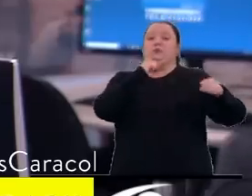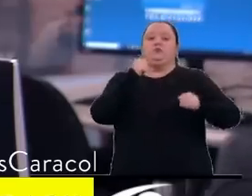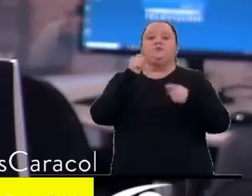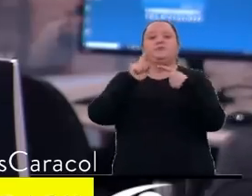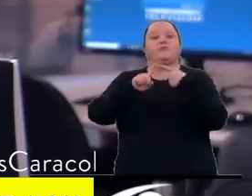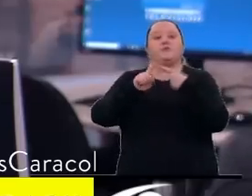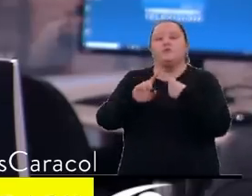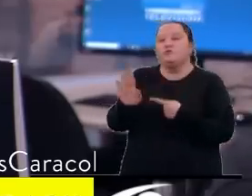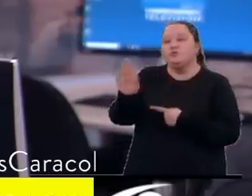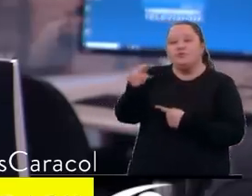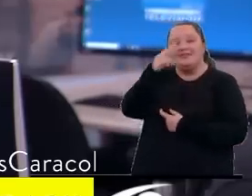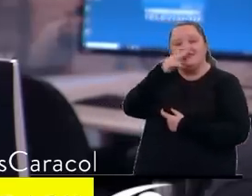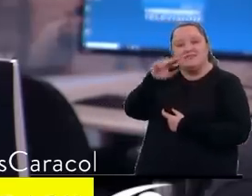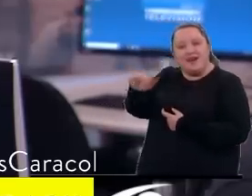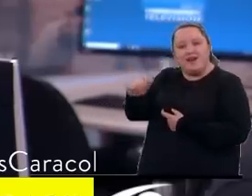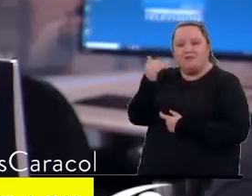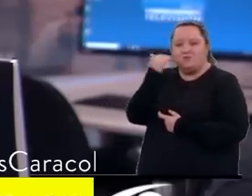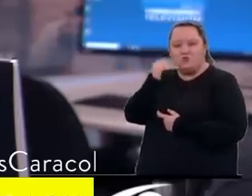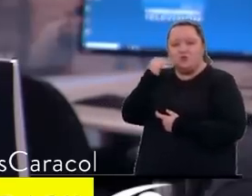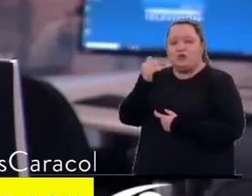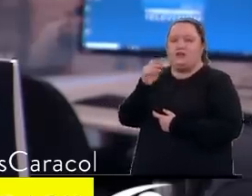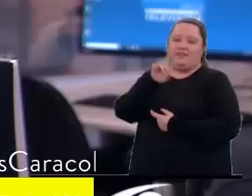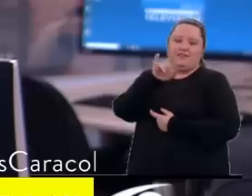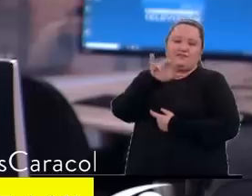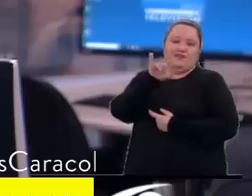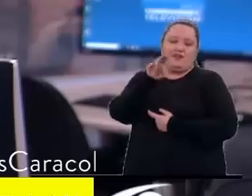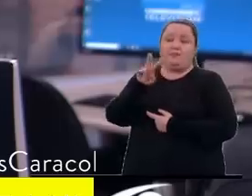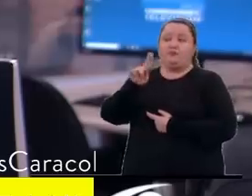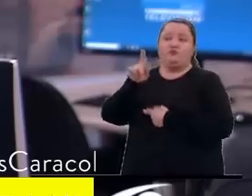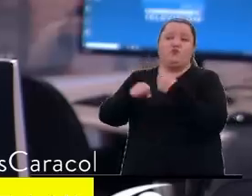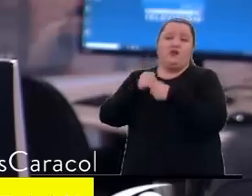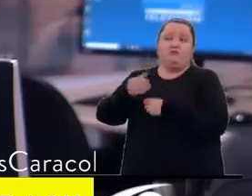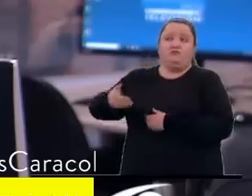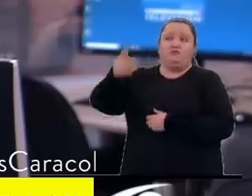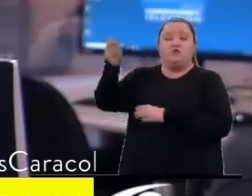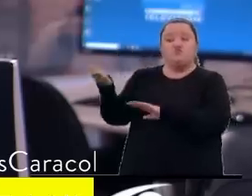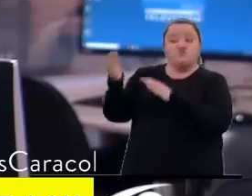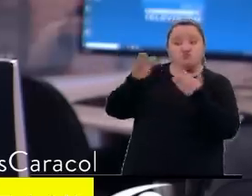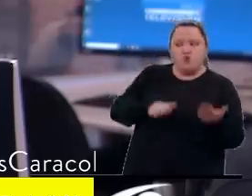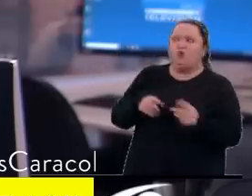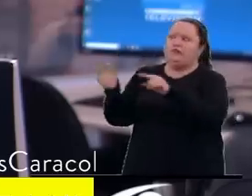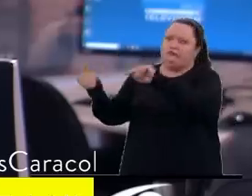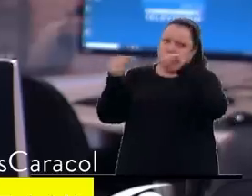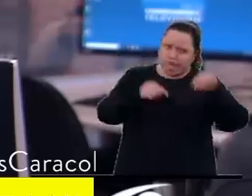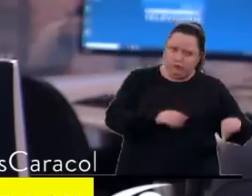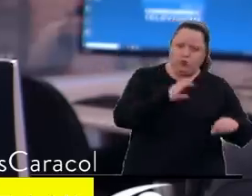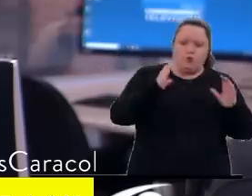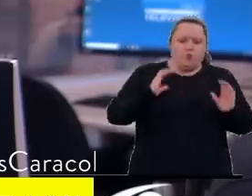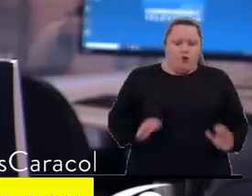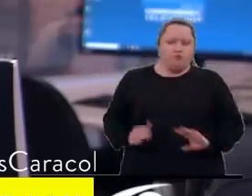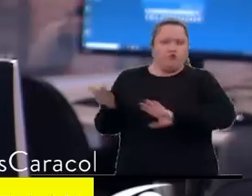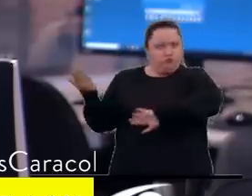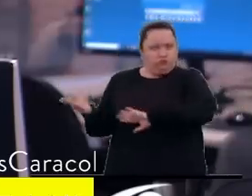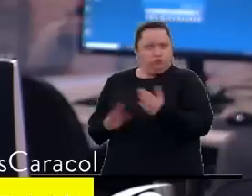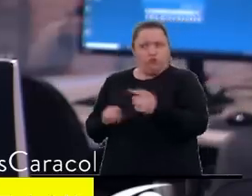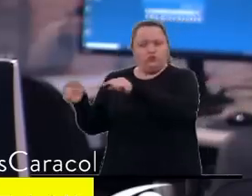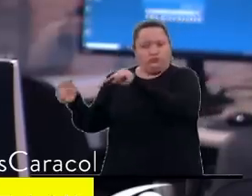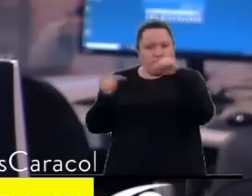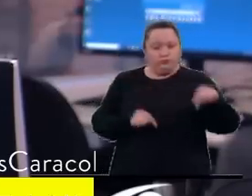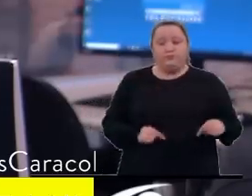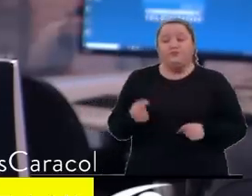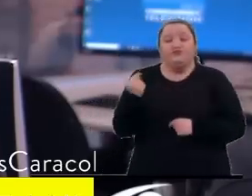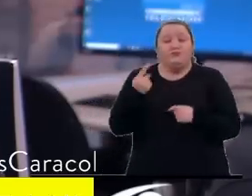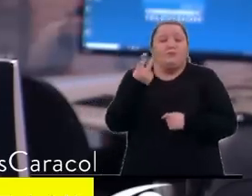poder repatriar el cuerpo de la joven de Dayana, 21 años de edad. Y lo segundo, poder traer a la bebé de apenas 20 días de